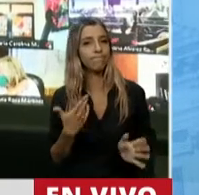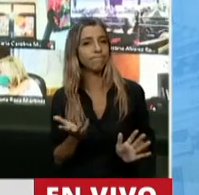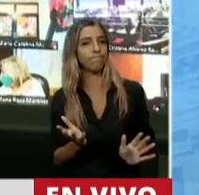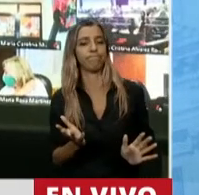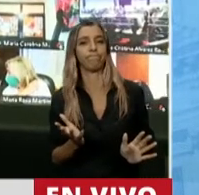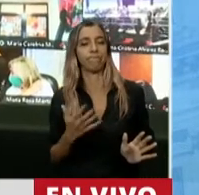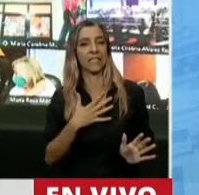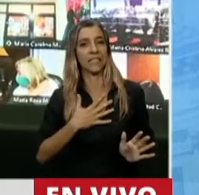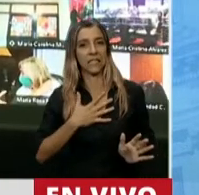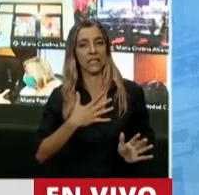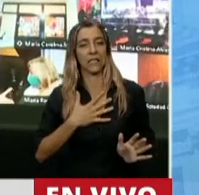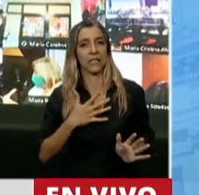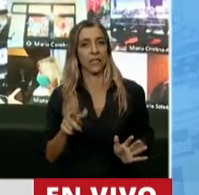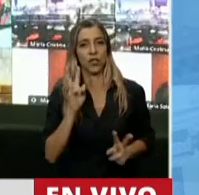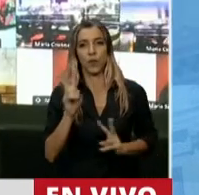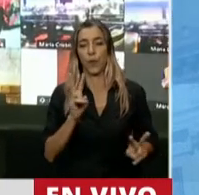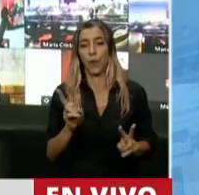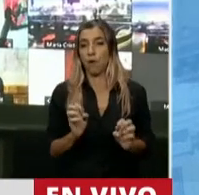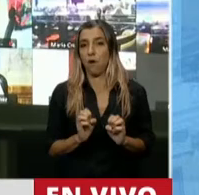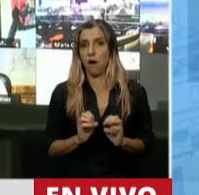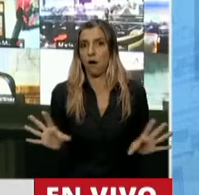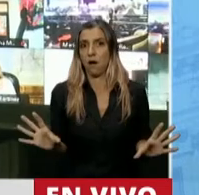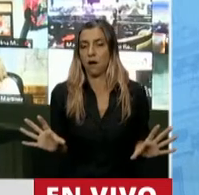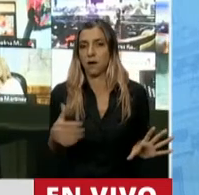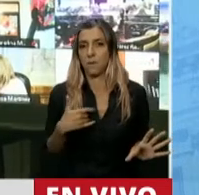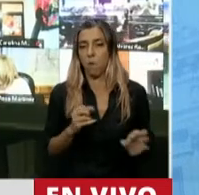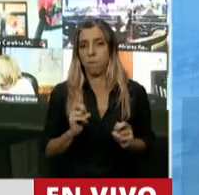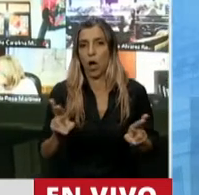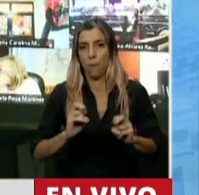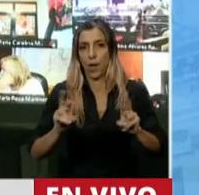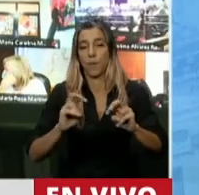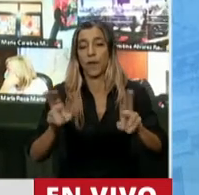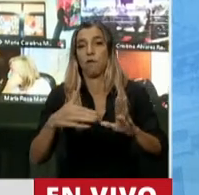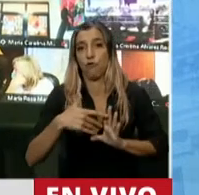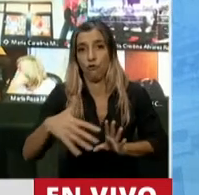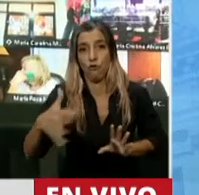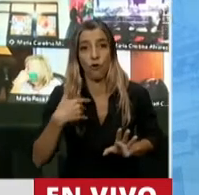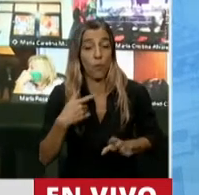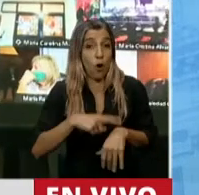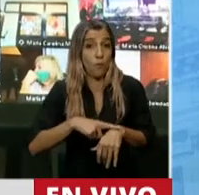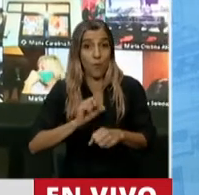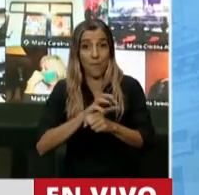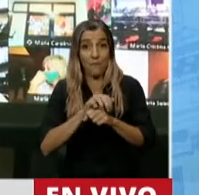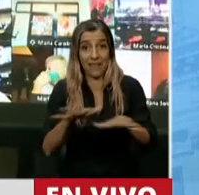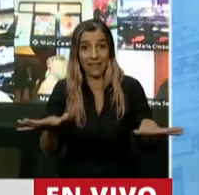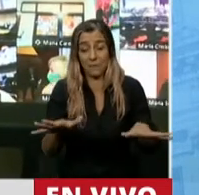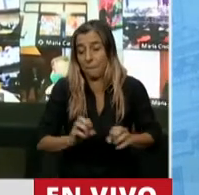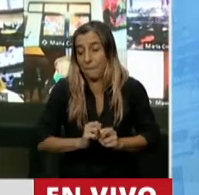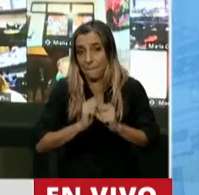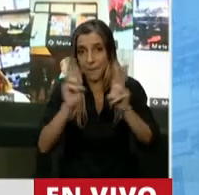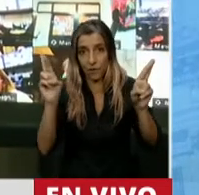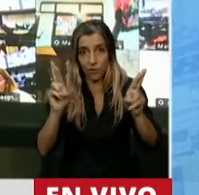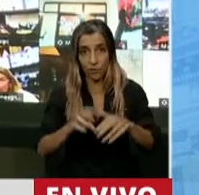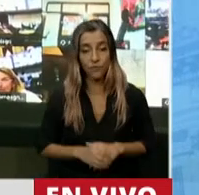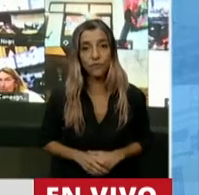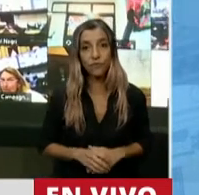contemplativo con eso, se agravó, entrando a dimensiones desconocidas cuando vino la pandemia. Y